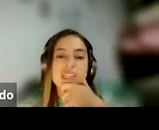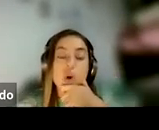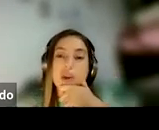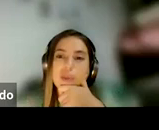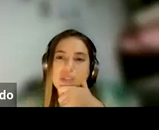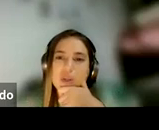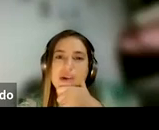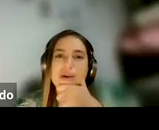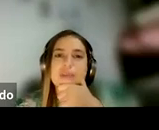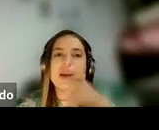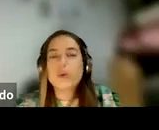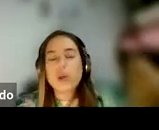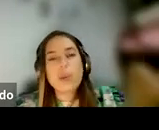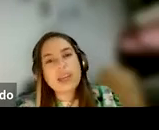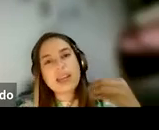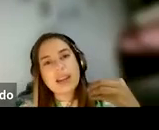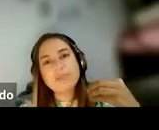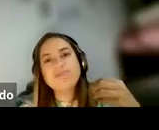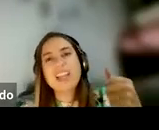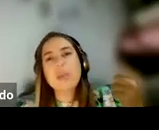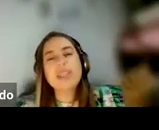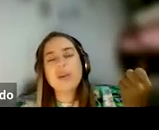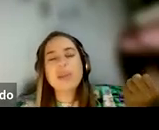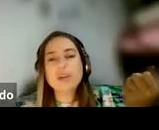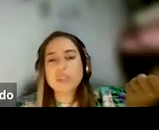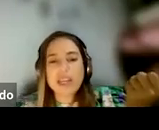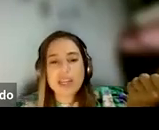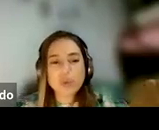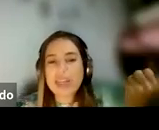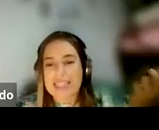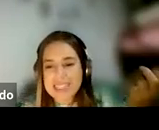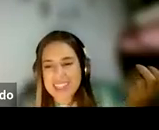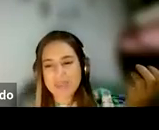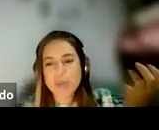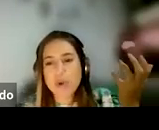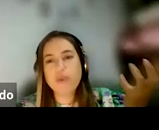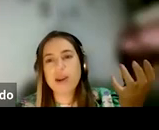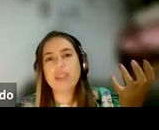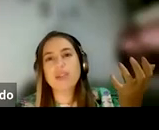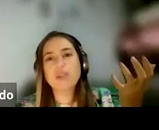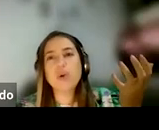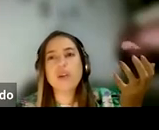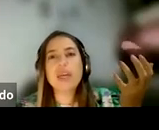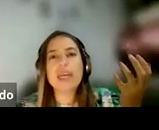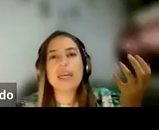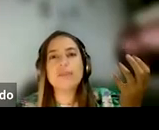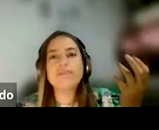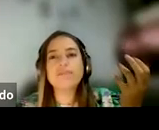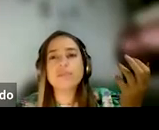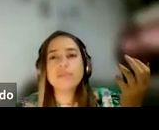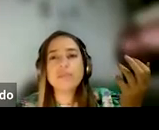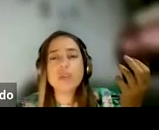Entonces, como les mencionaba, la cultura patriarcal, lamentablemente, nos ha hecho una herencia muy fuerte sobre